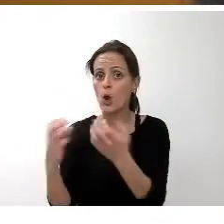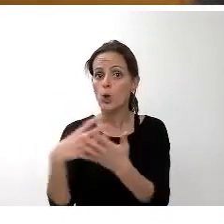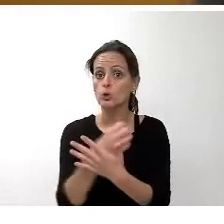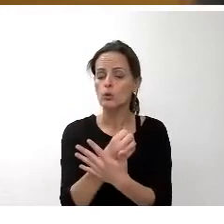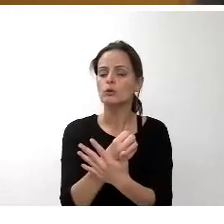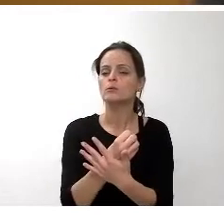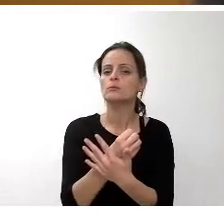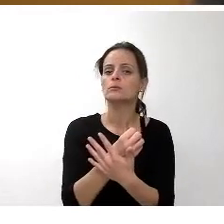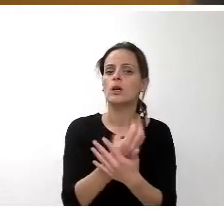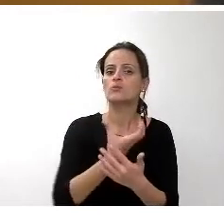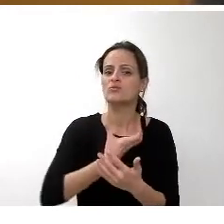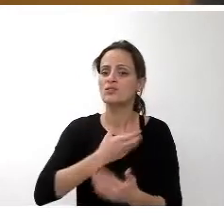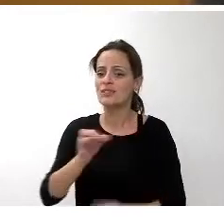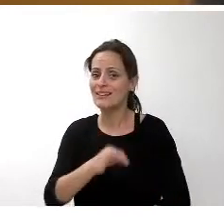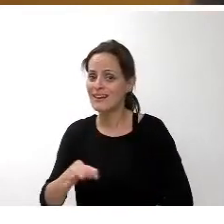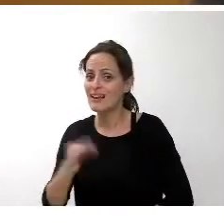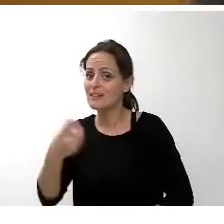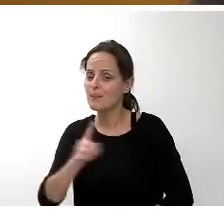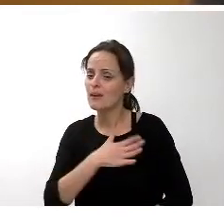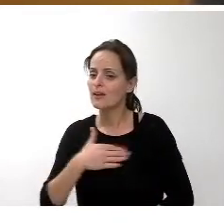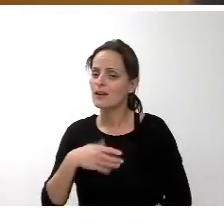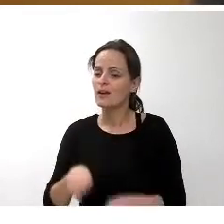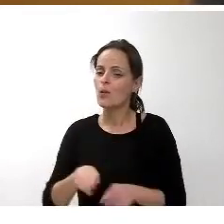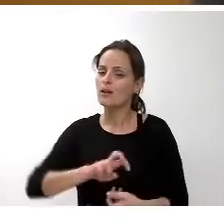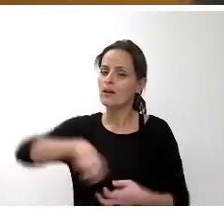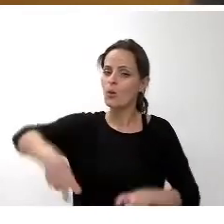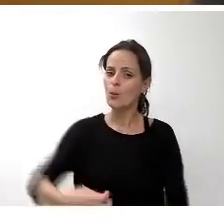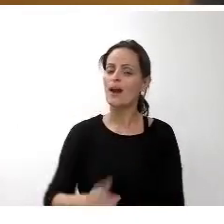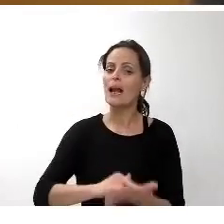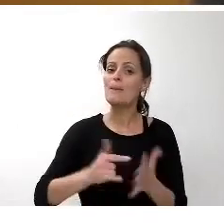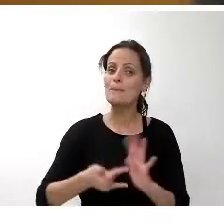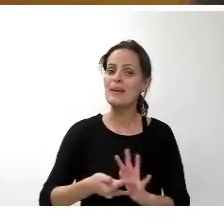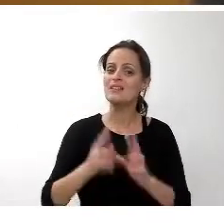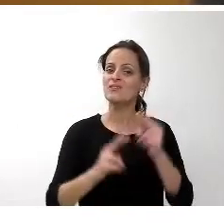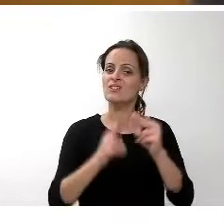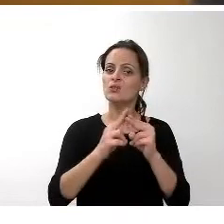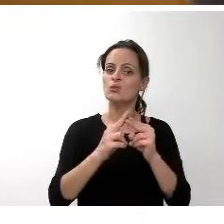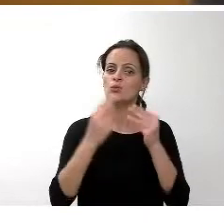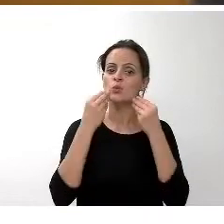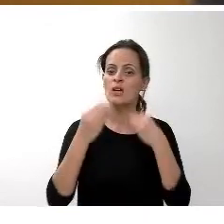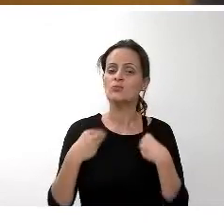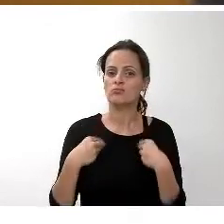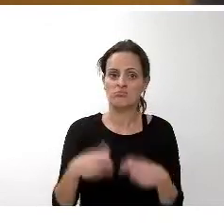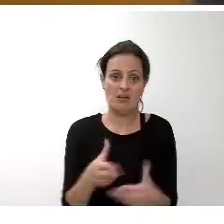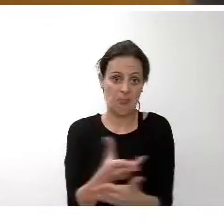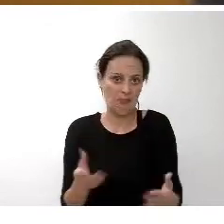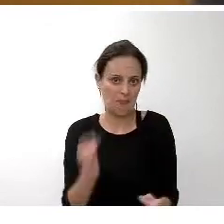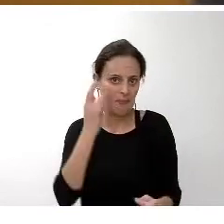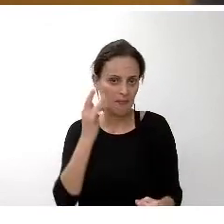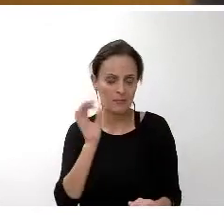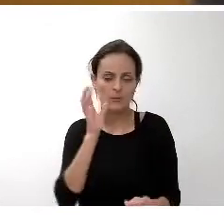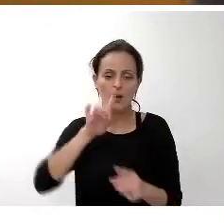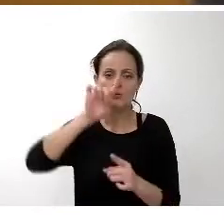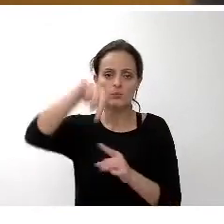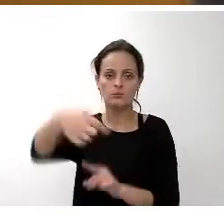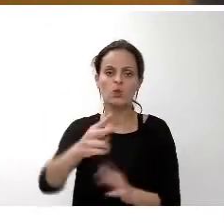propuesto al gobierno de Canarias también el rescatar el plan de infraestructuras sociosanitarias para 2016 para la siguiente legislatura